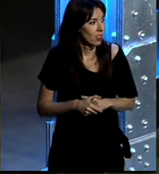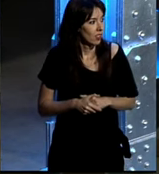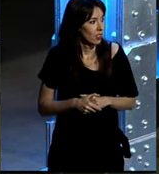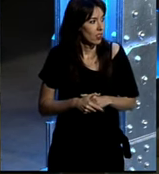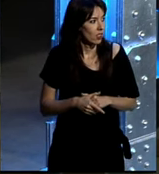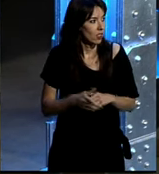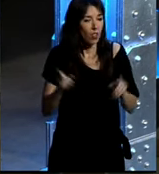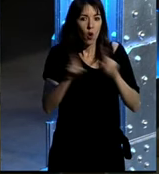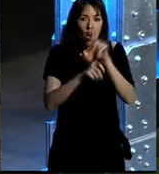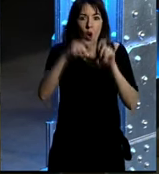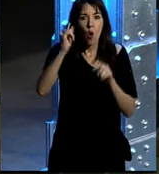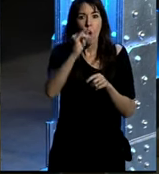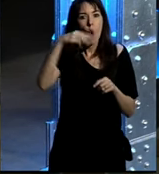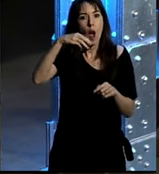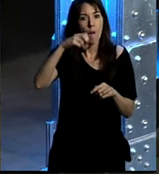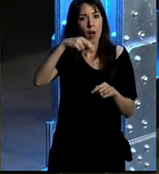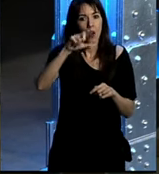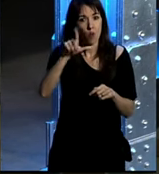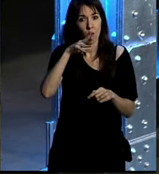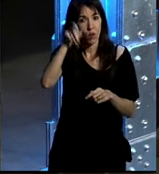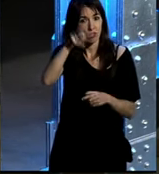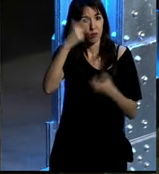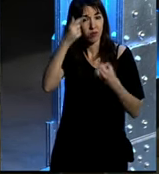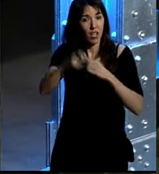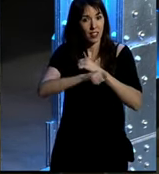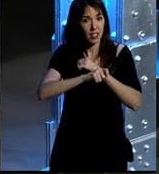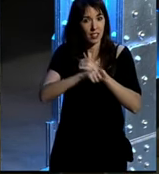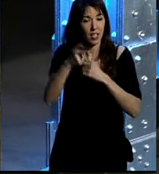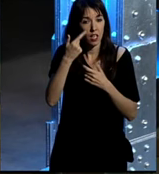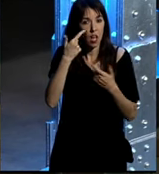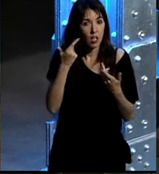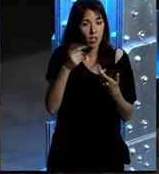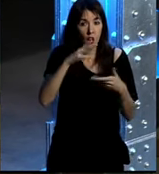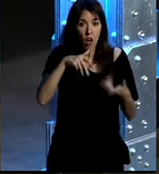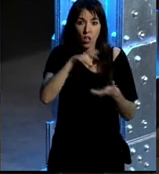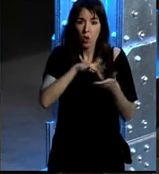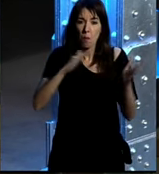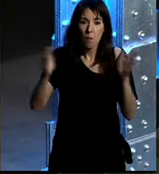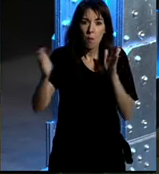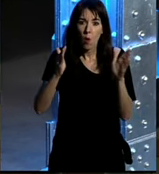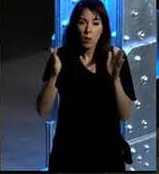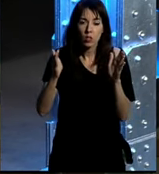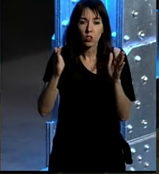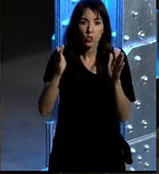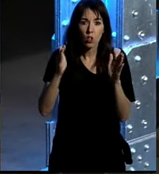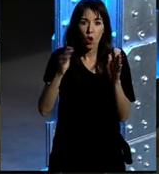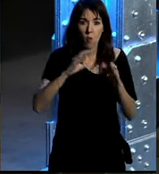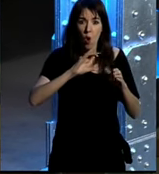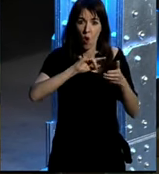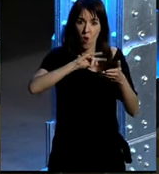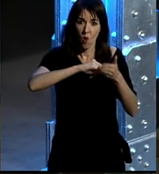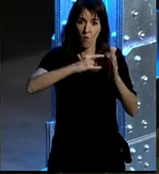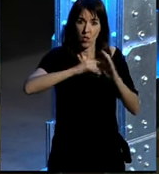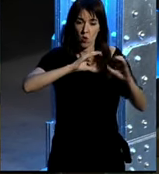bueno yo quería hacer una pregunta a Juan Manuel ¿no? como experto en estrategia pues ahora estamos en un momento en lo que los medios de comunicación